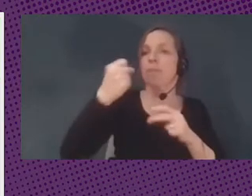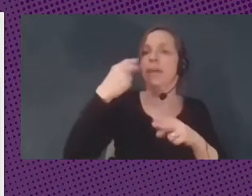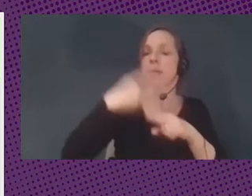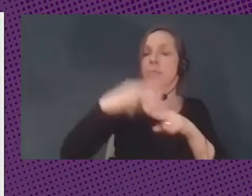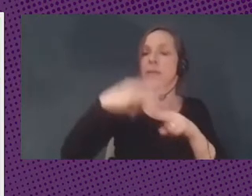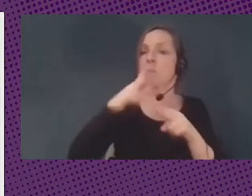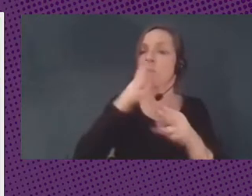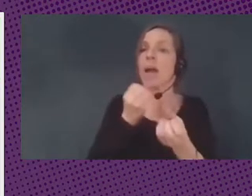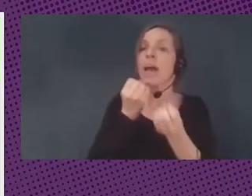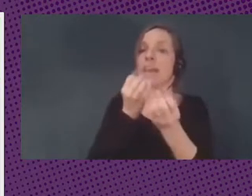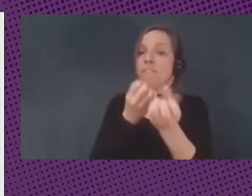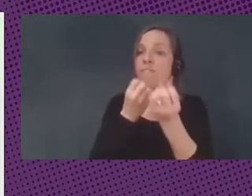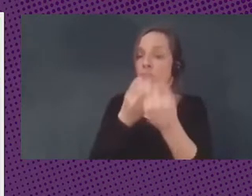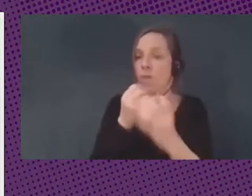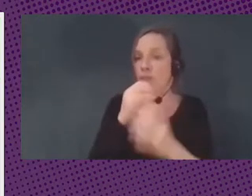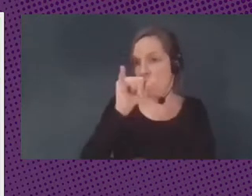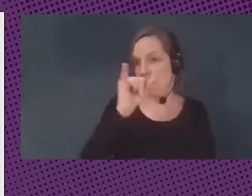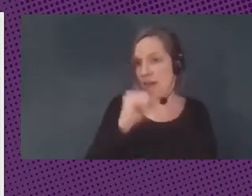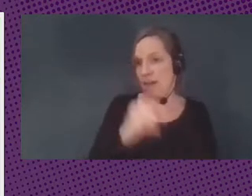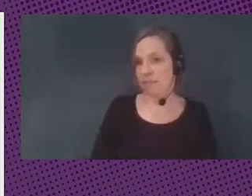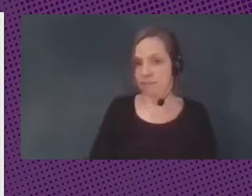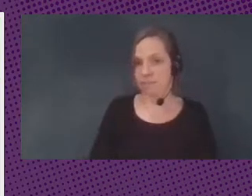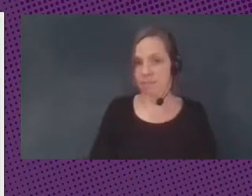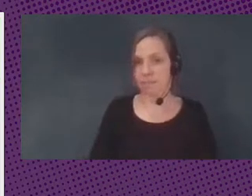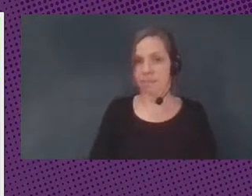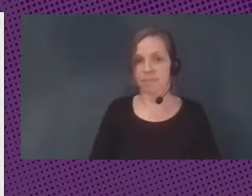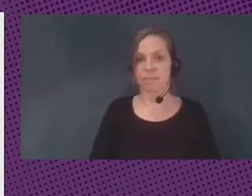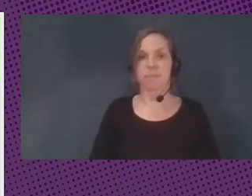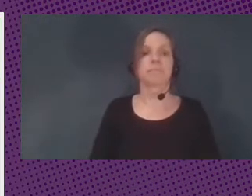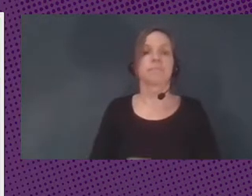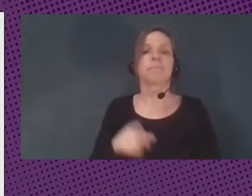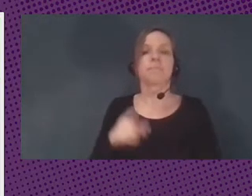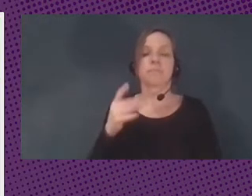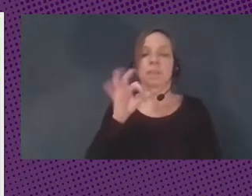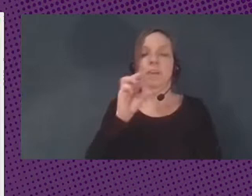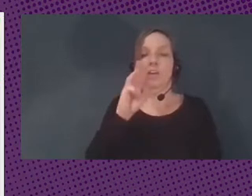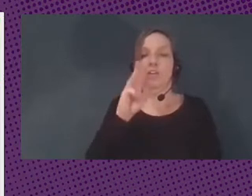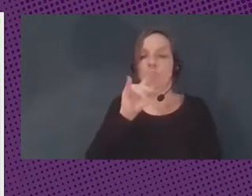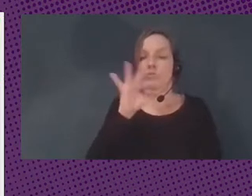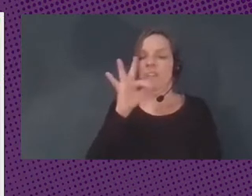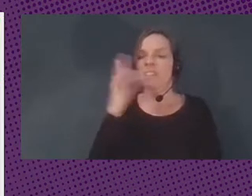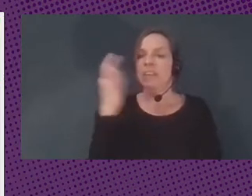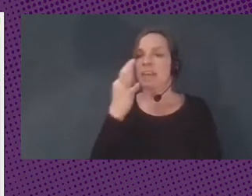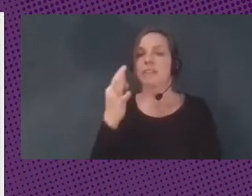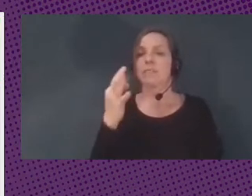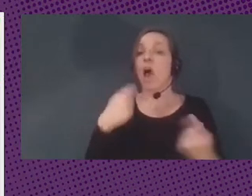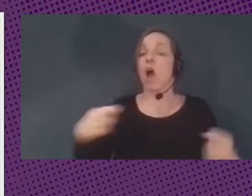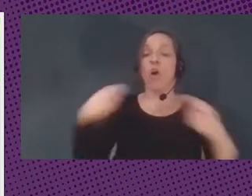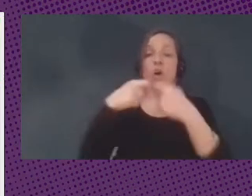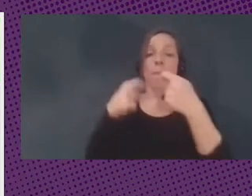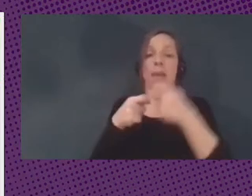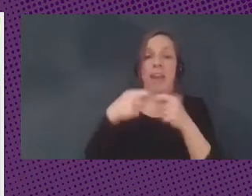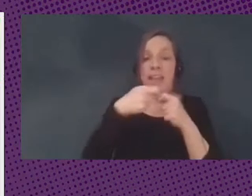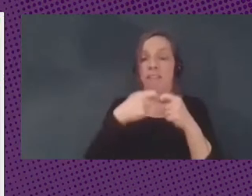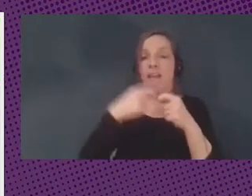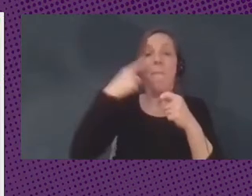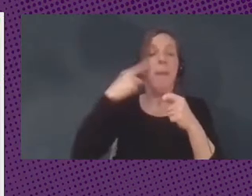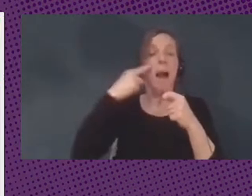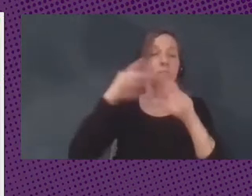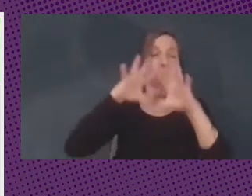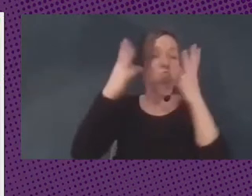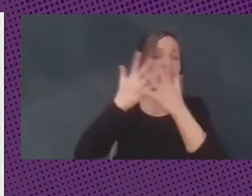a ese sistema. SWIFT es una cooperativa que pertenece a varios bancos, los bancos más grandes del planeta y que está